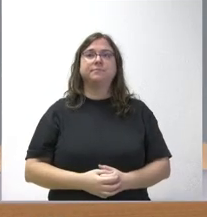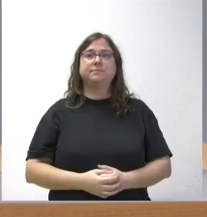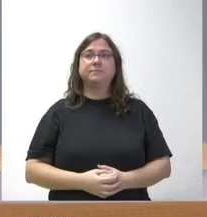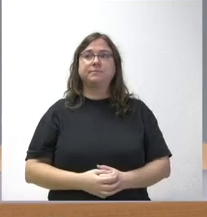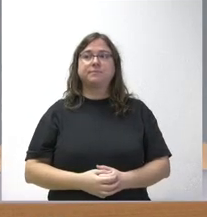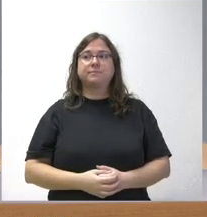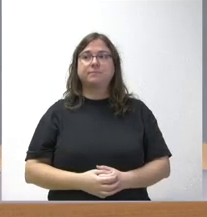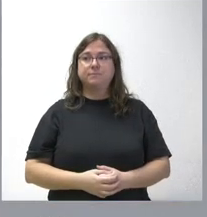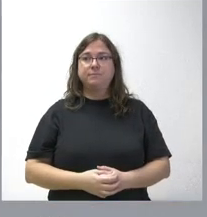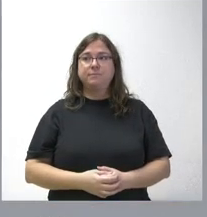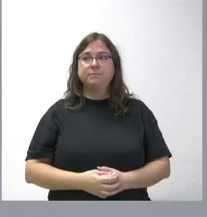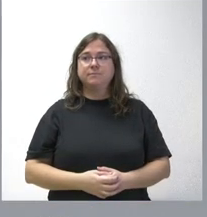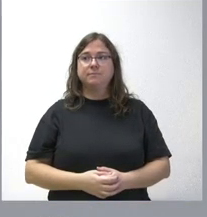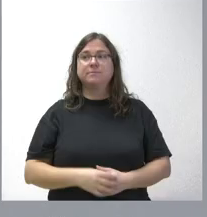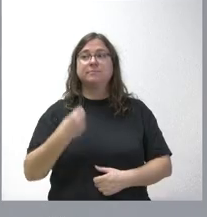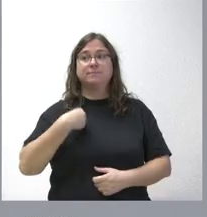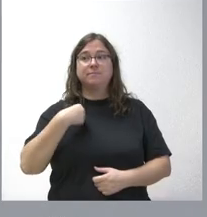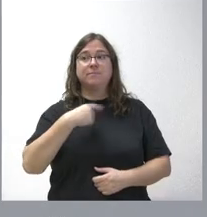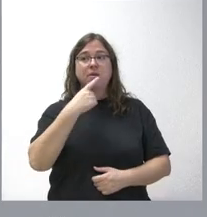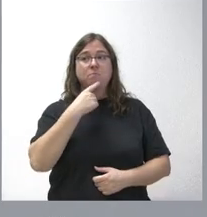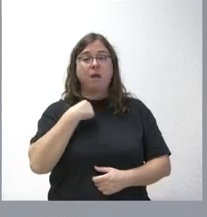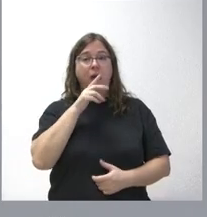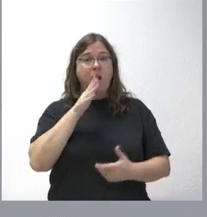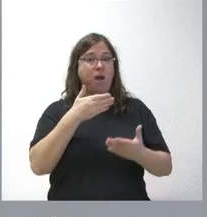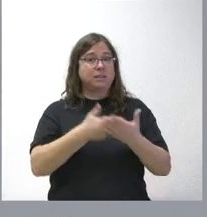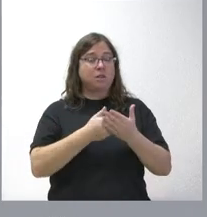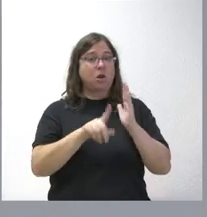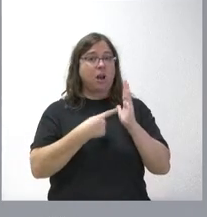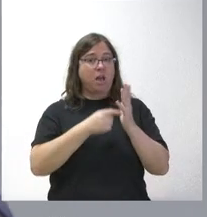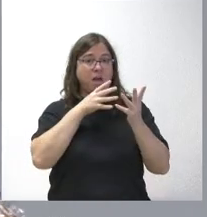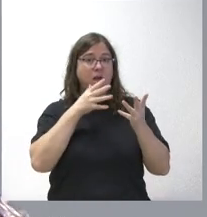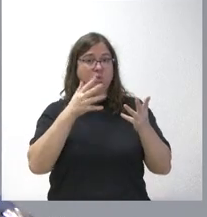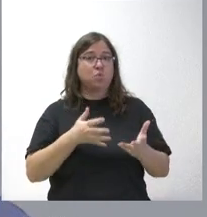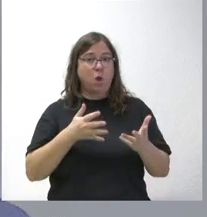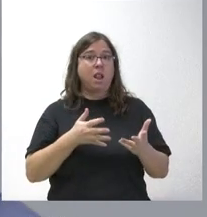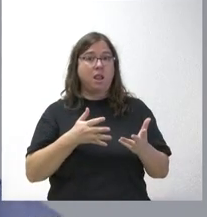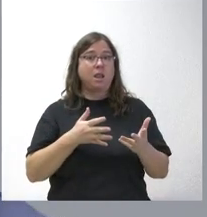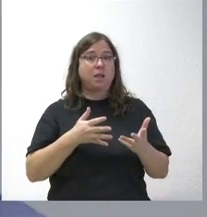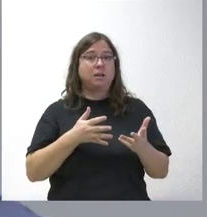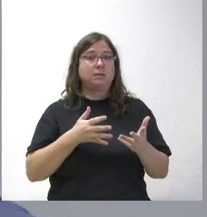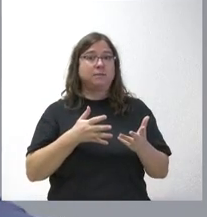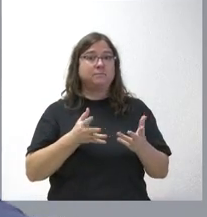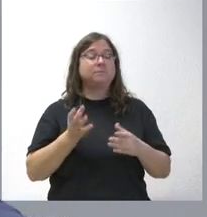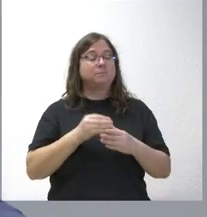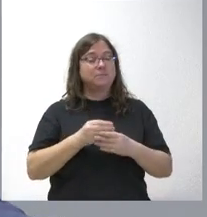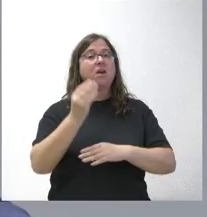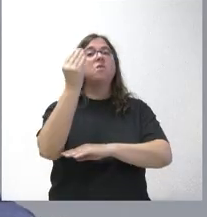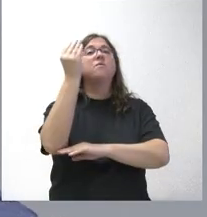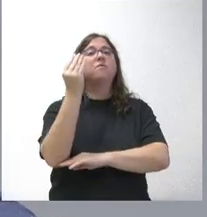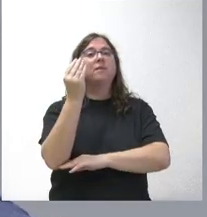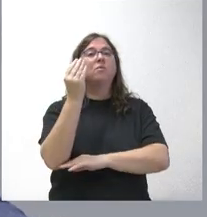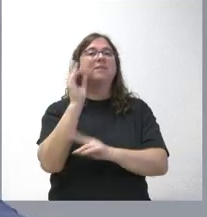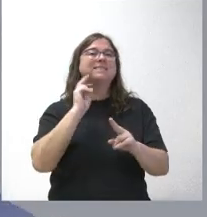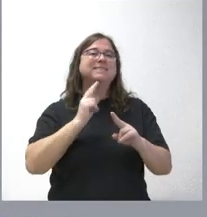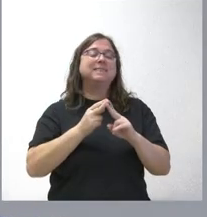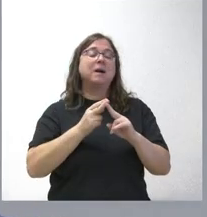Sí, efectivamente, como usted comenta, hasta ahora en la ley actual se contempla la figura dentro de lo que es la